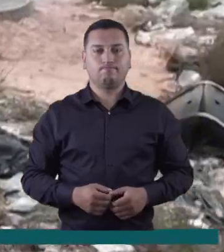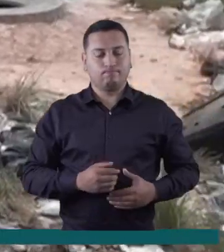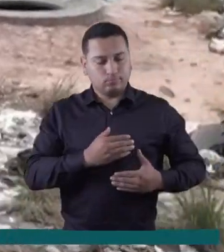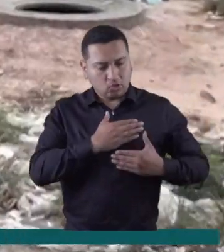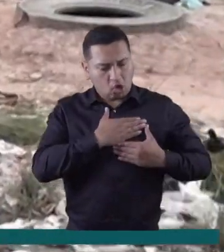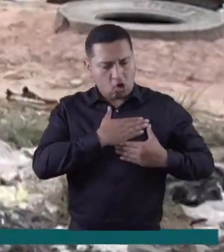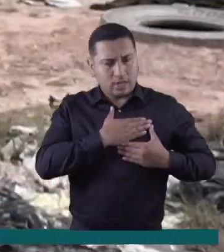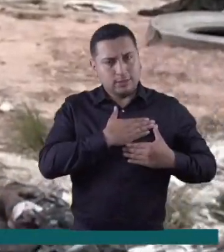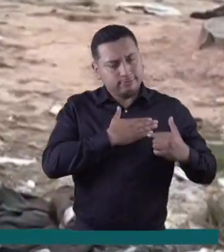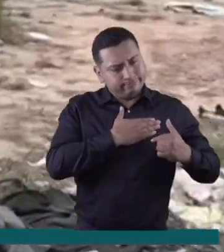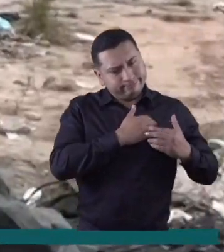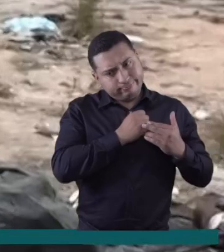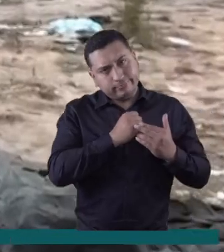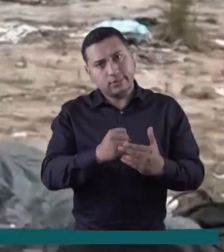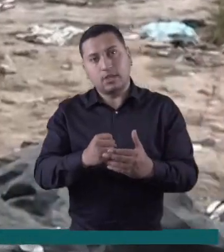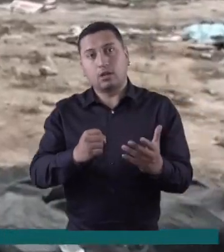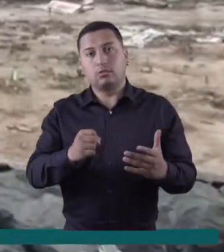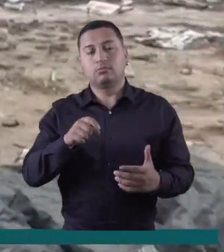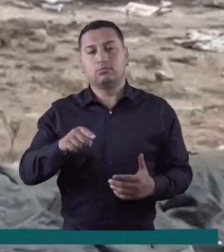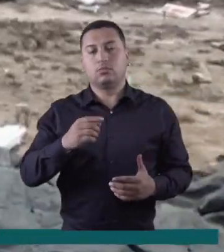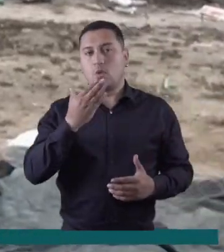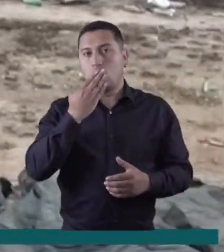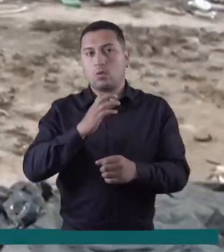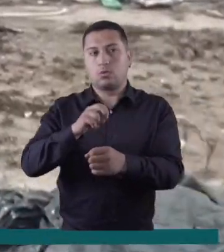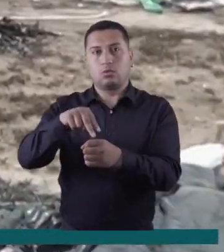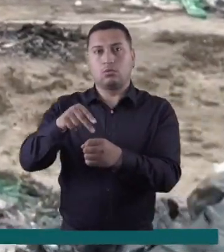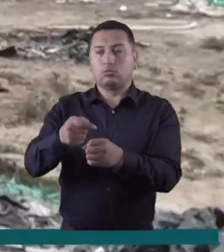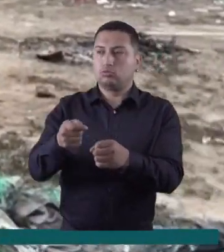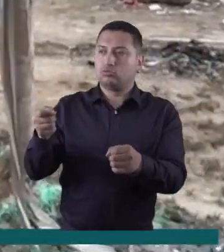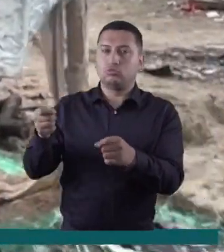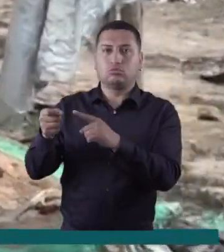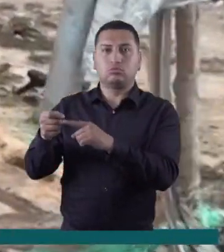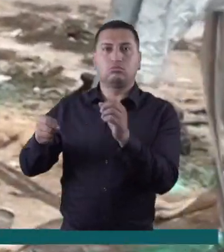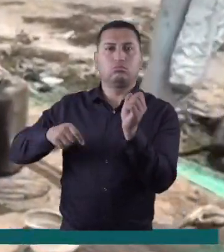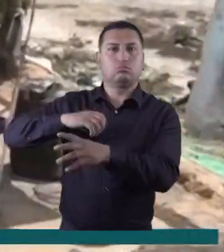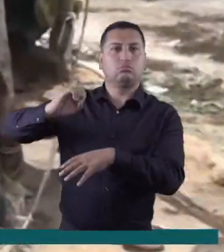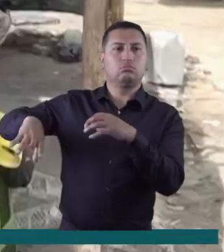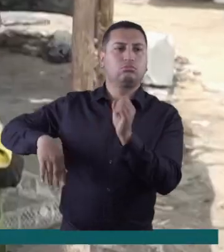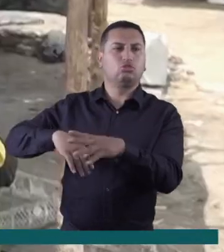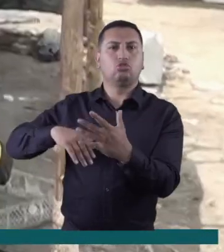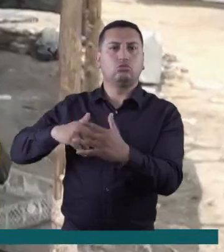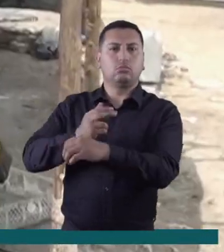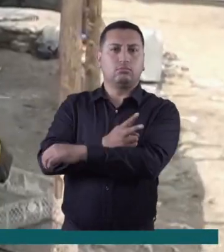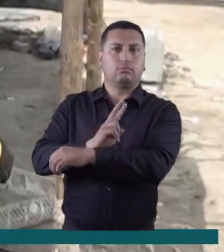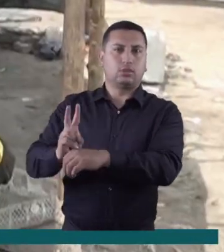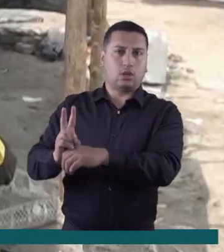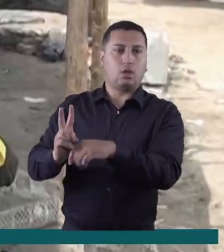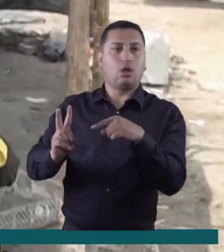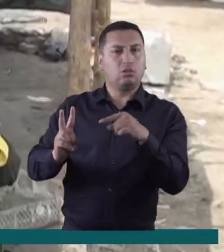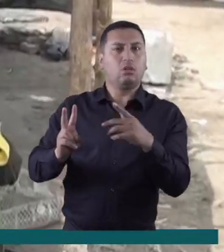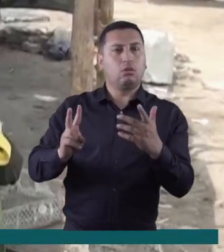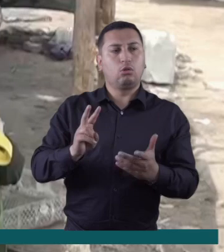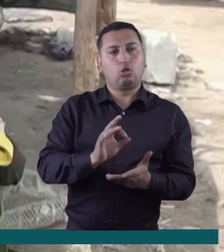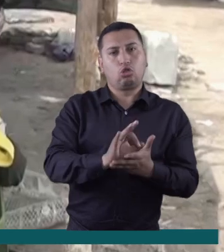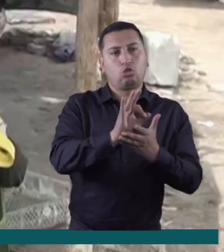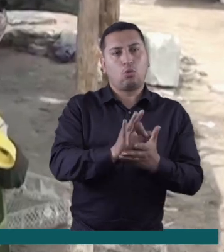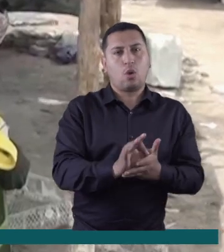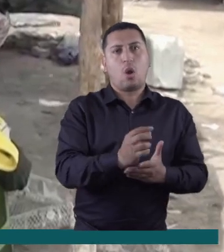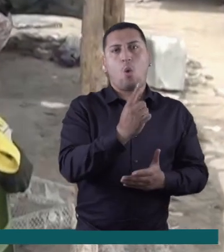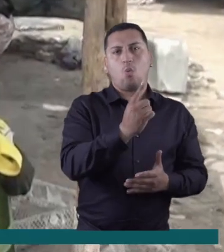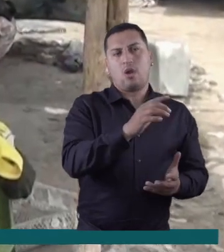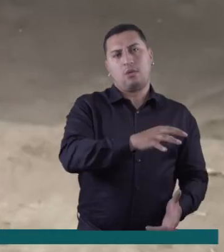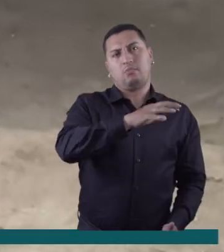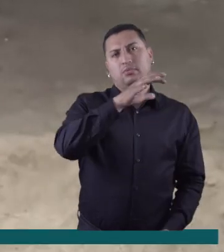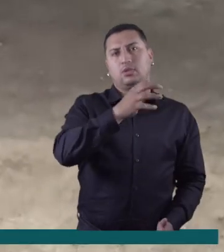La comunidad indígena Amoruba, que vive cerca al relleno sanitario de Puerto Carreño, en Elvichada, recibió más de una